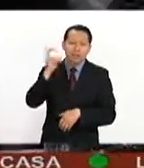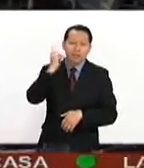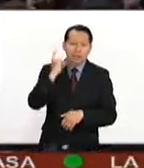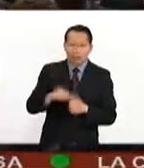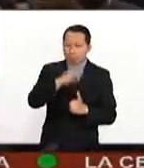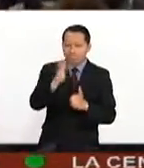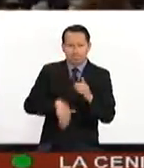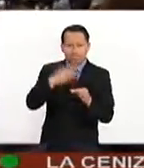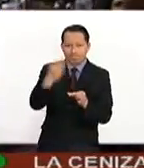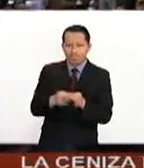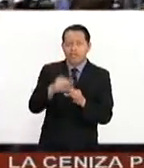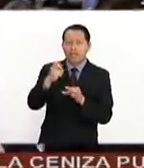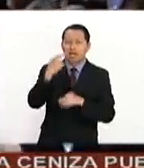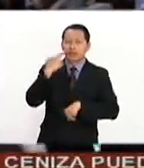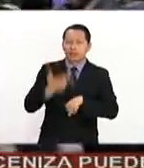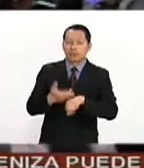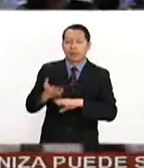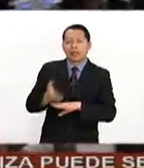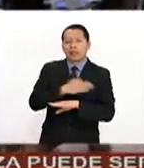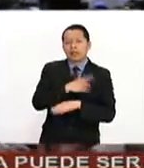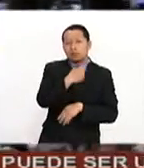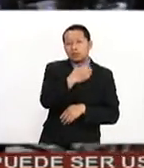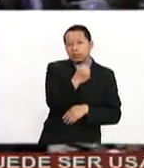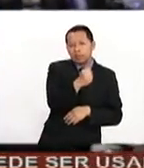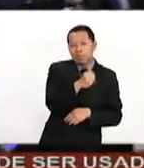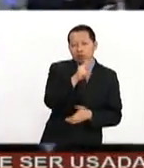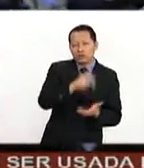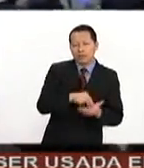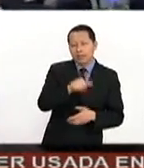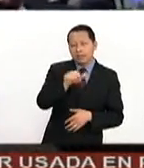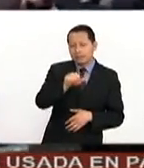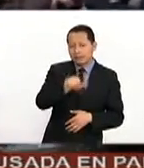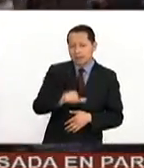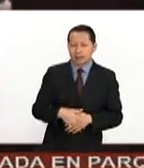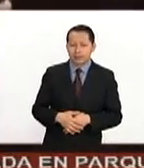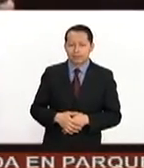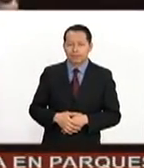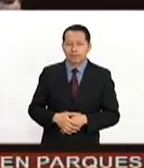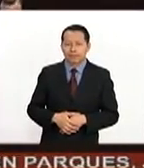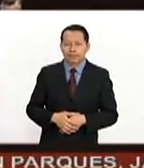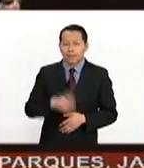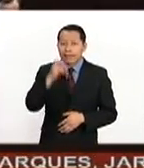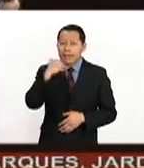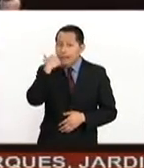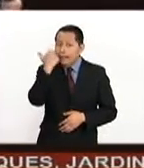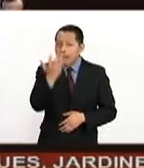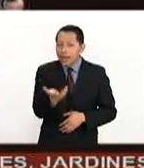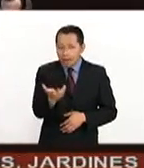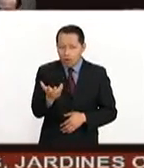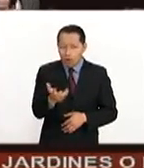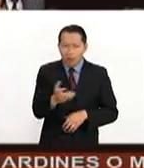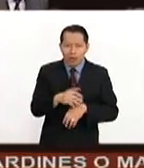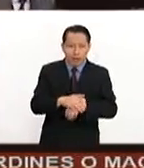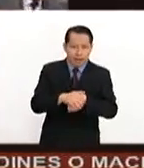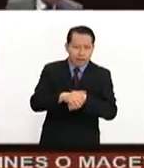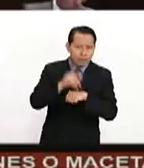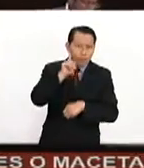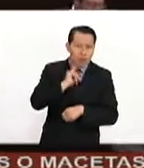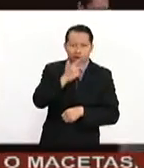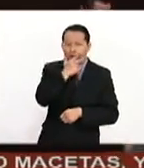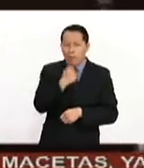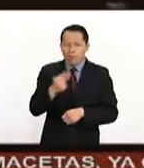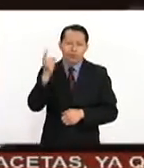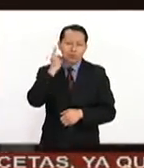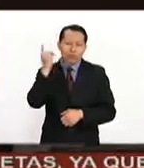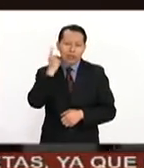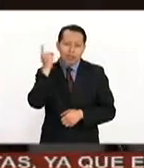Diputados, cargo que ocupó desde el 1 de septiembre de 2016. Quisiera, amigas y amigos diputados,